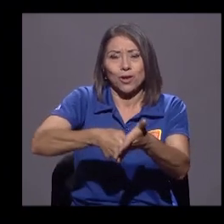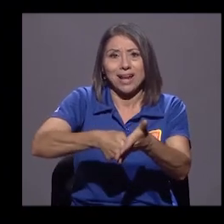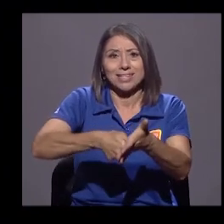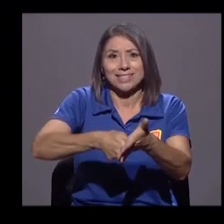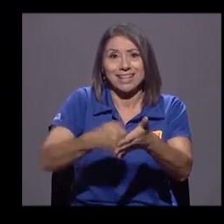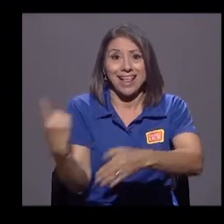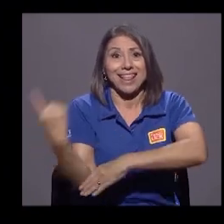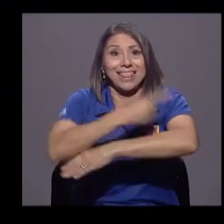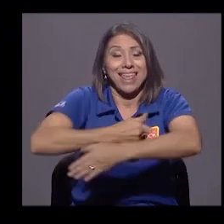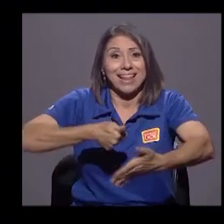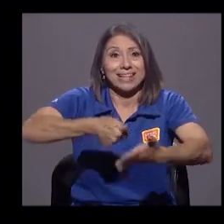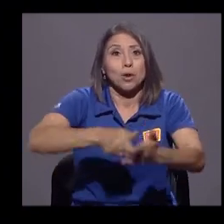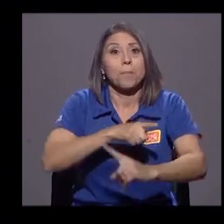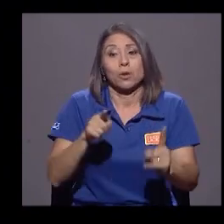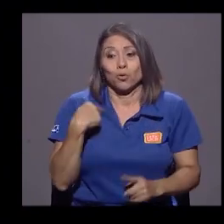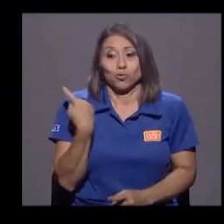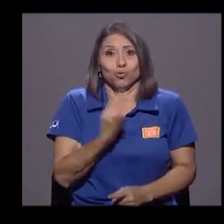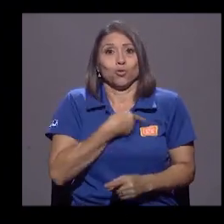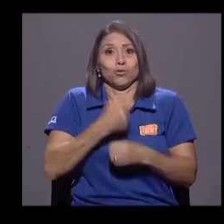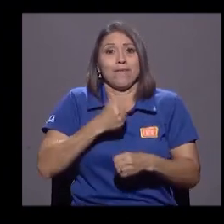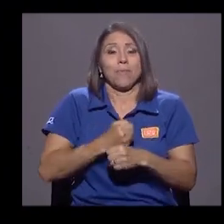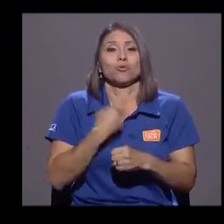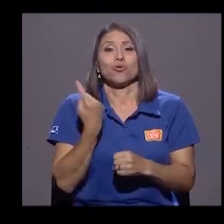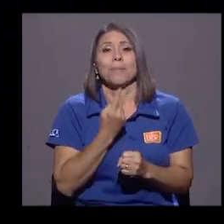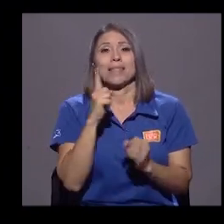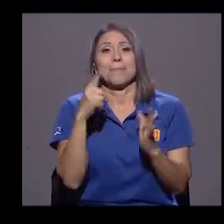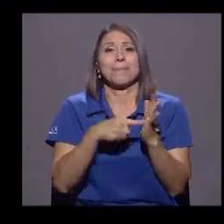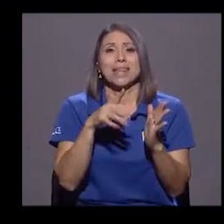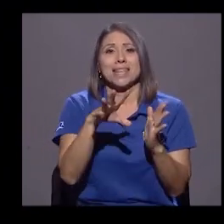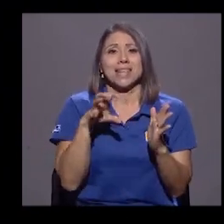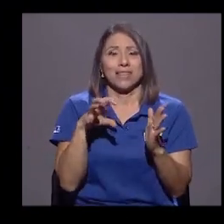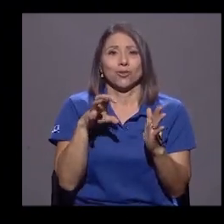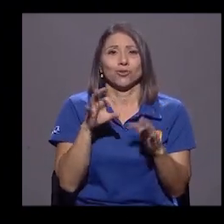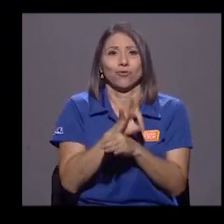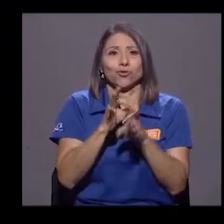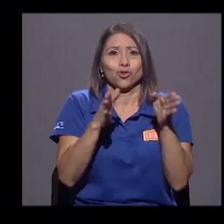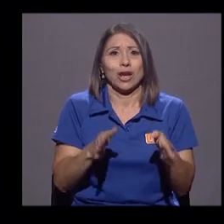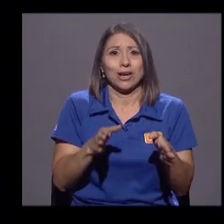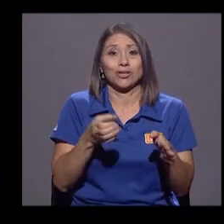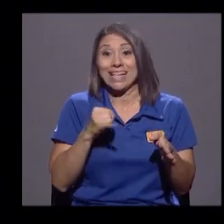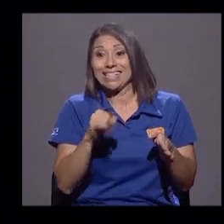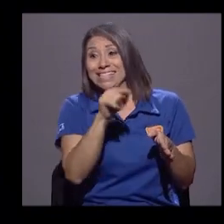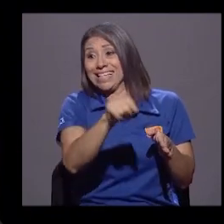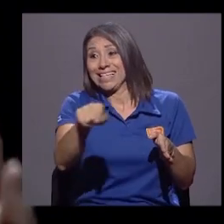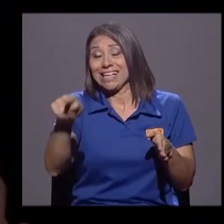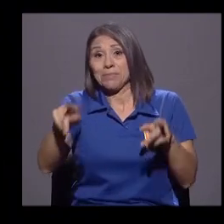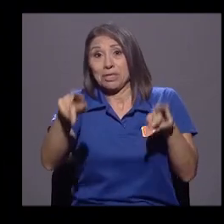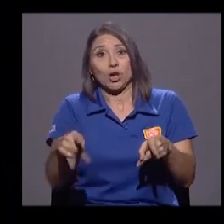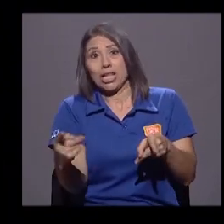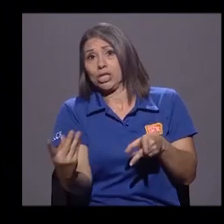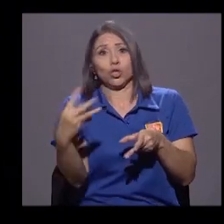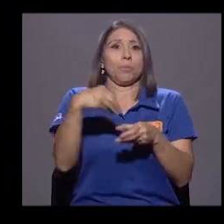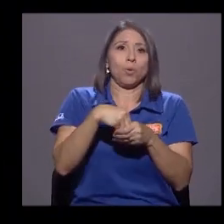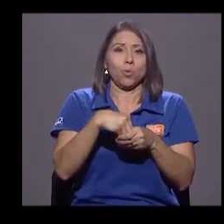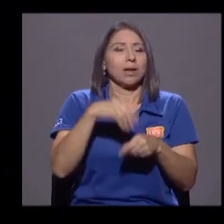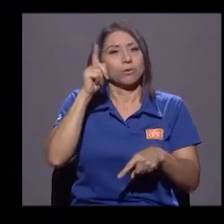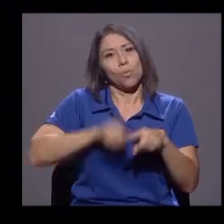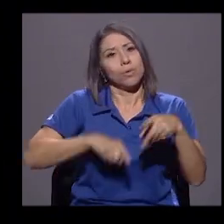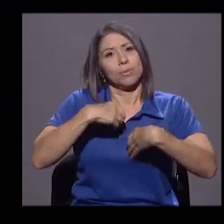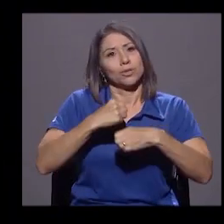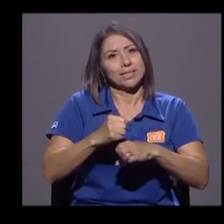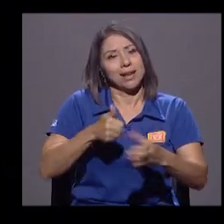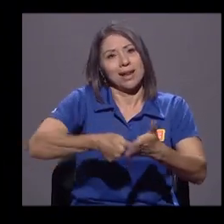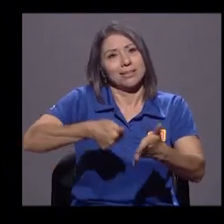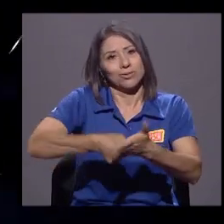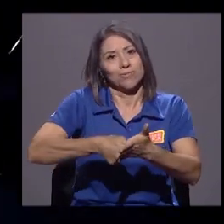electorales. Si no fuera porque se involucra esa cantidad de personas, nosotros no podríamos hacer la elección. Y entre más personas se involucren, mejor.